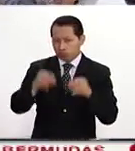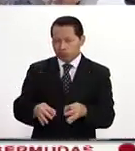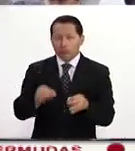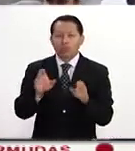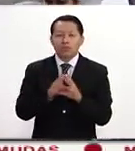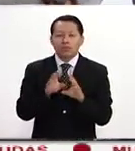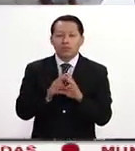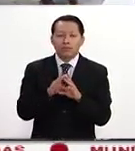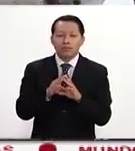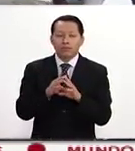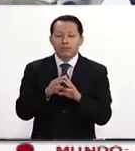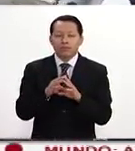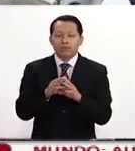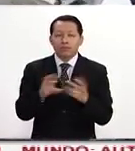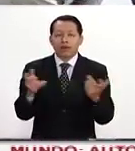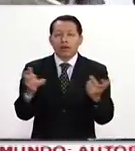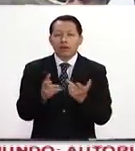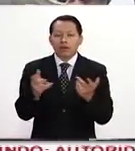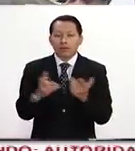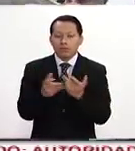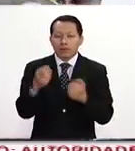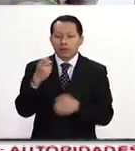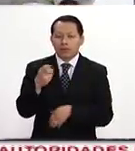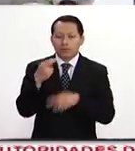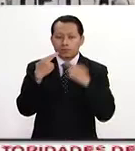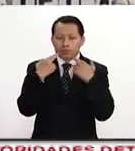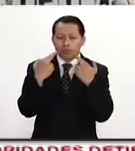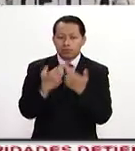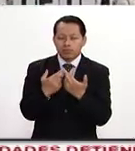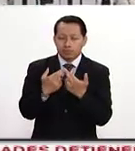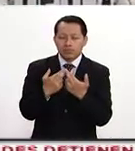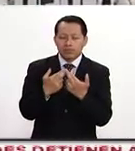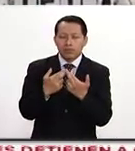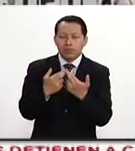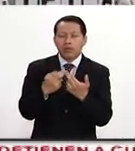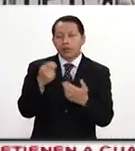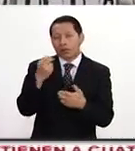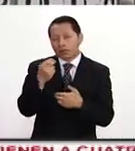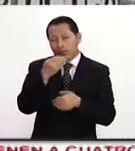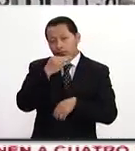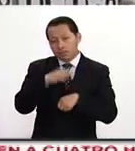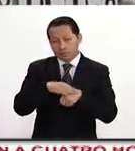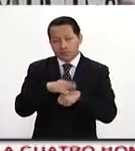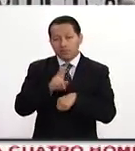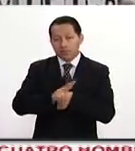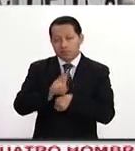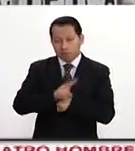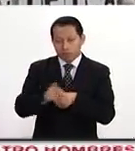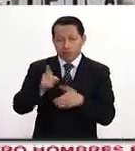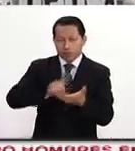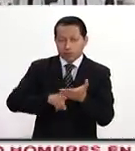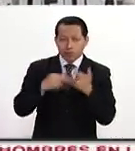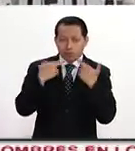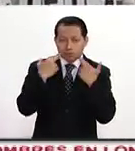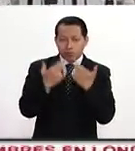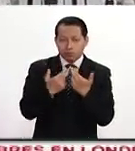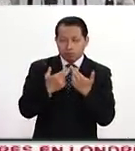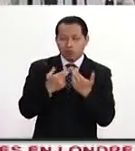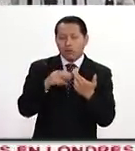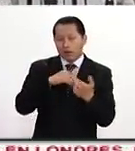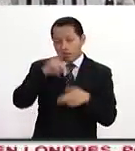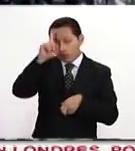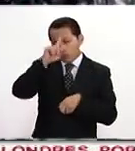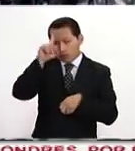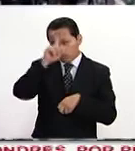trató de hacer que esta reunión, o que esta mención de Venezuela dentro de la reunión a puerta cerrada del